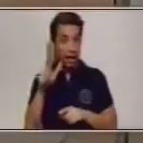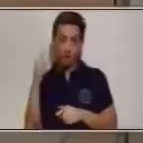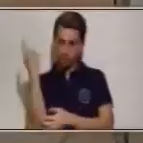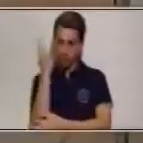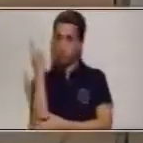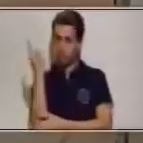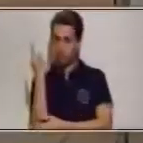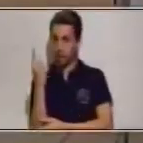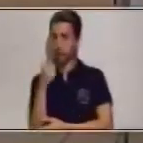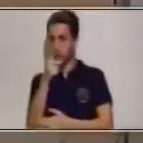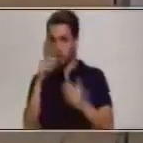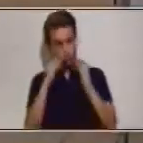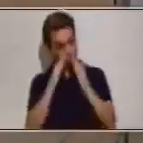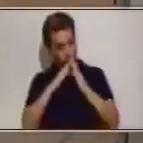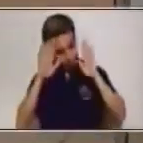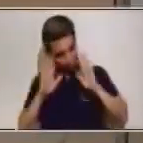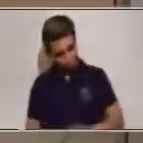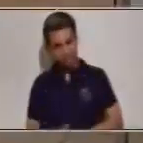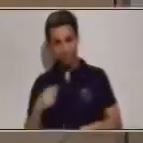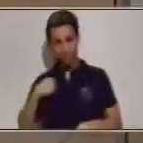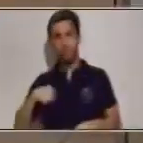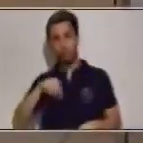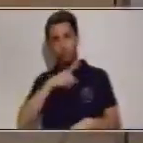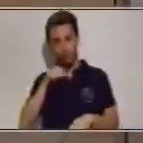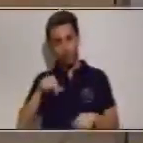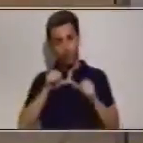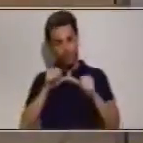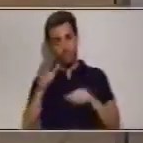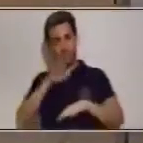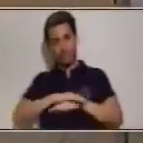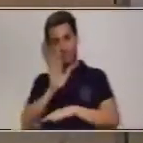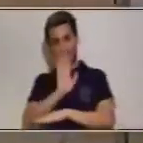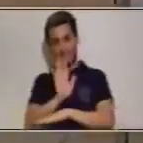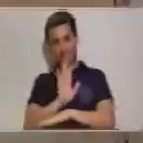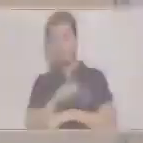quédate en casa y nosotros continuamos con un programa más un programa de